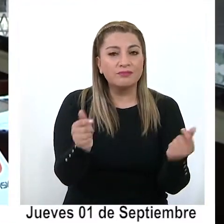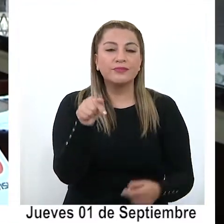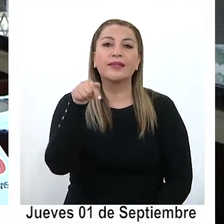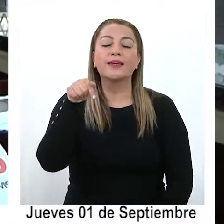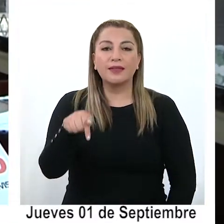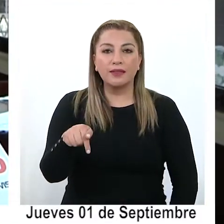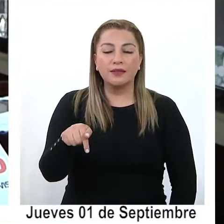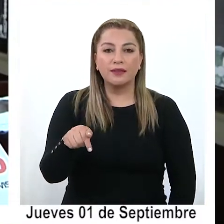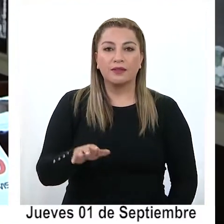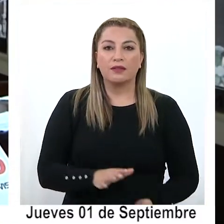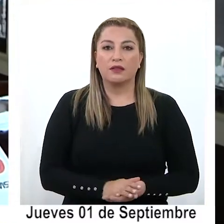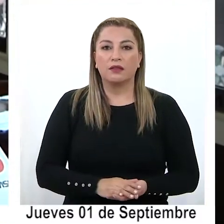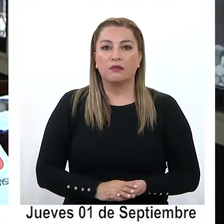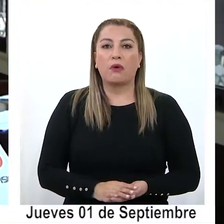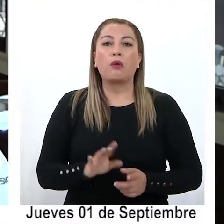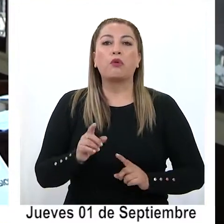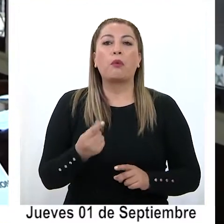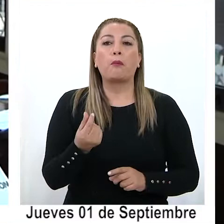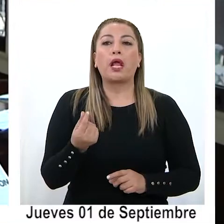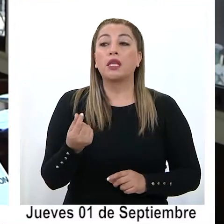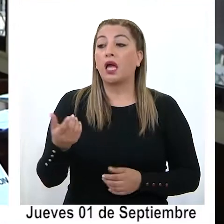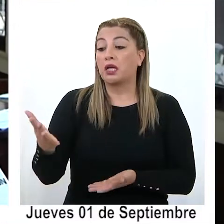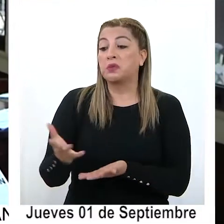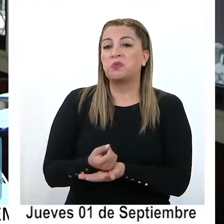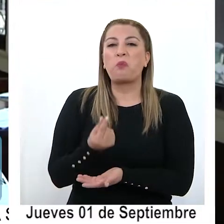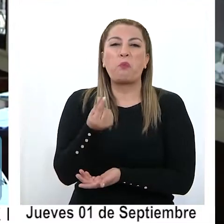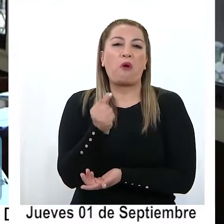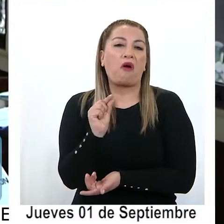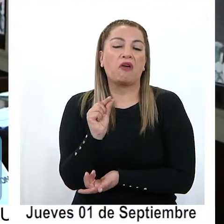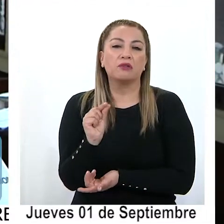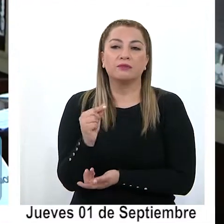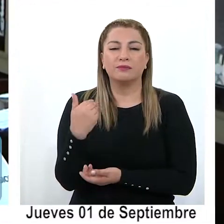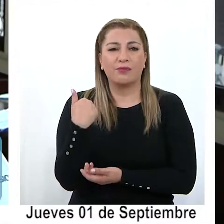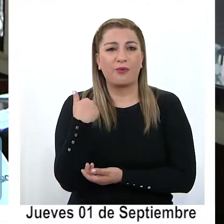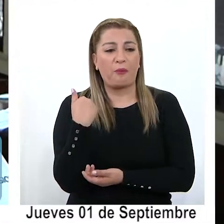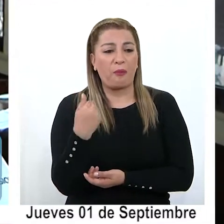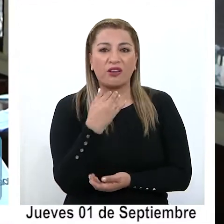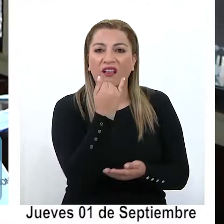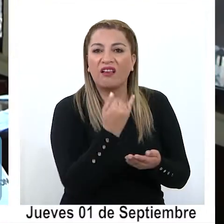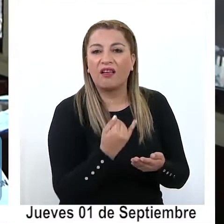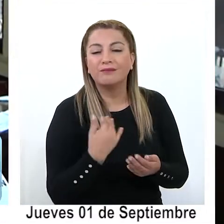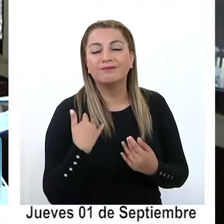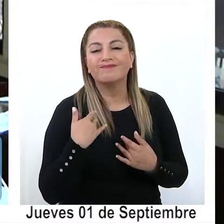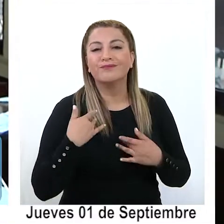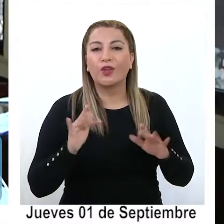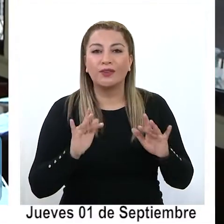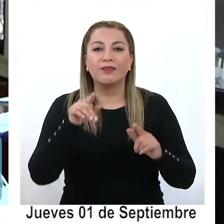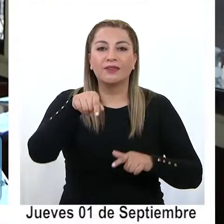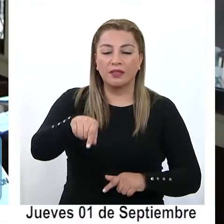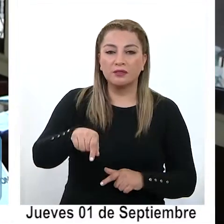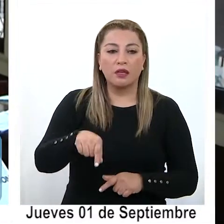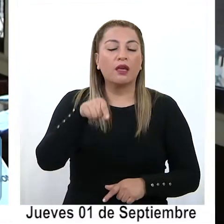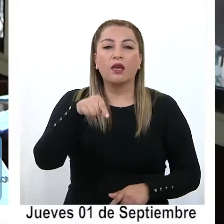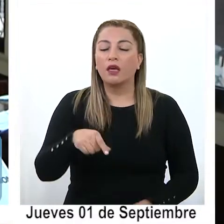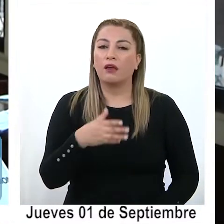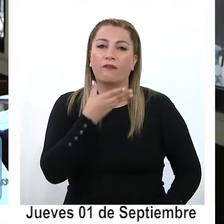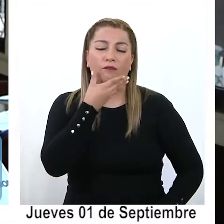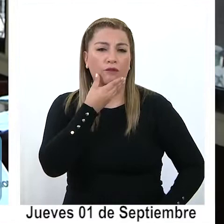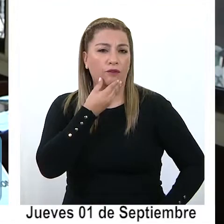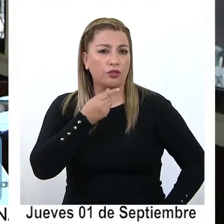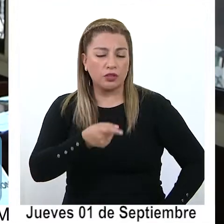se venden por tres chauchas, sin importar su deterioro, ni valorando lo precioso